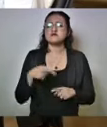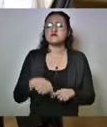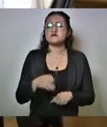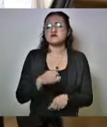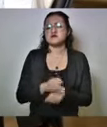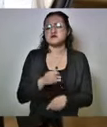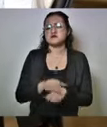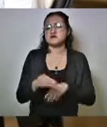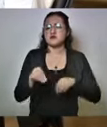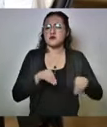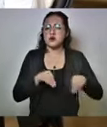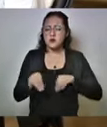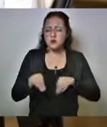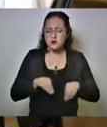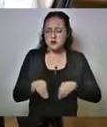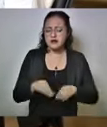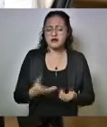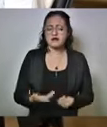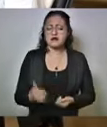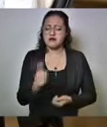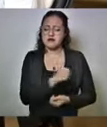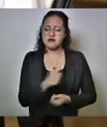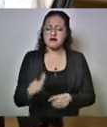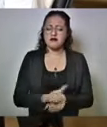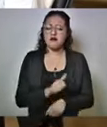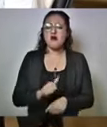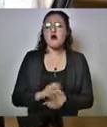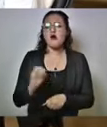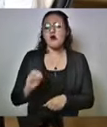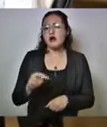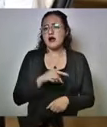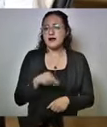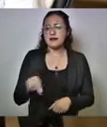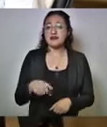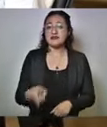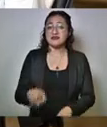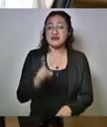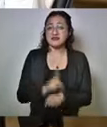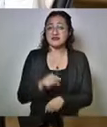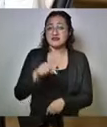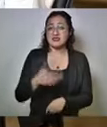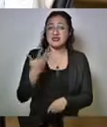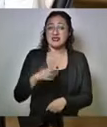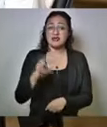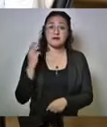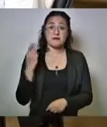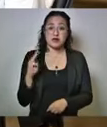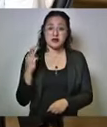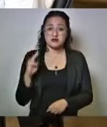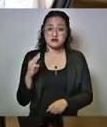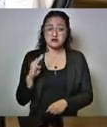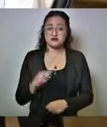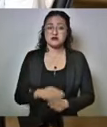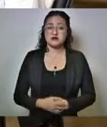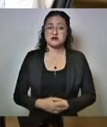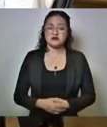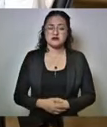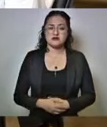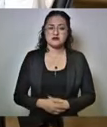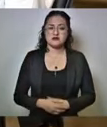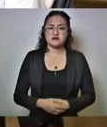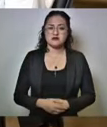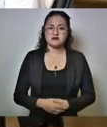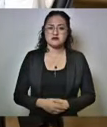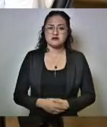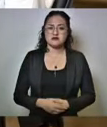en este día tan emotivo como es el